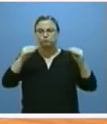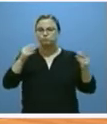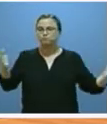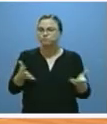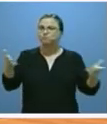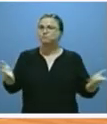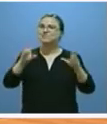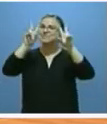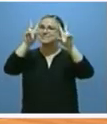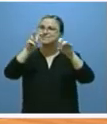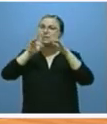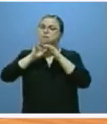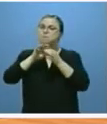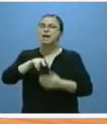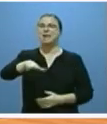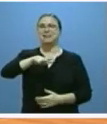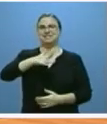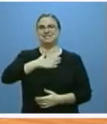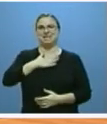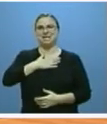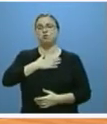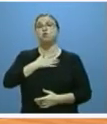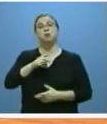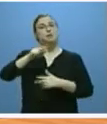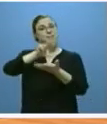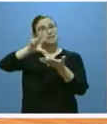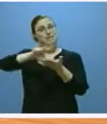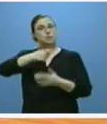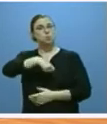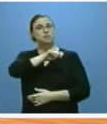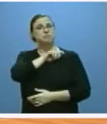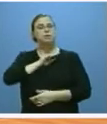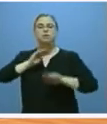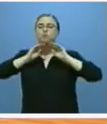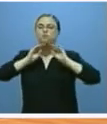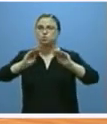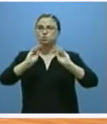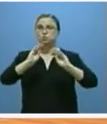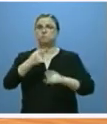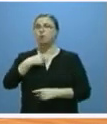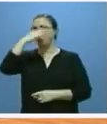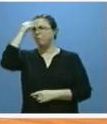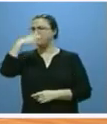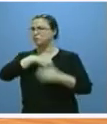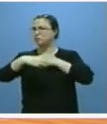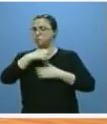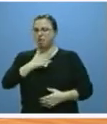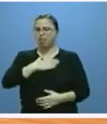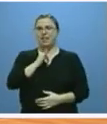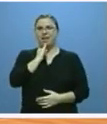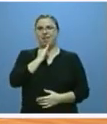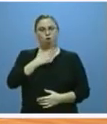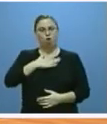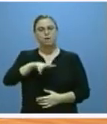los aspectos relacionados con la lengua española, la literatura en español y su enseñanza. No podemos olvidar que nuestra lengua es,